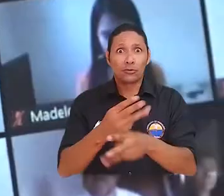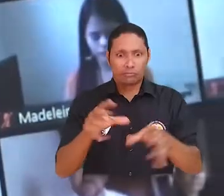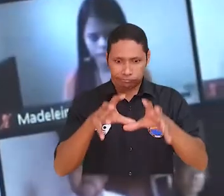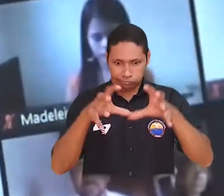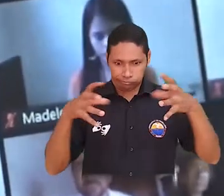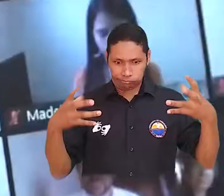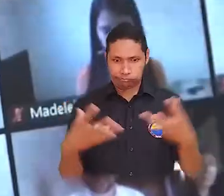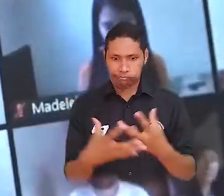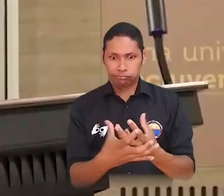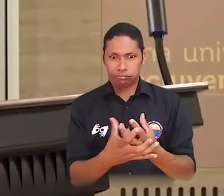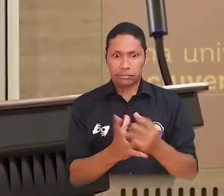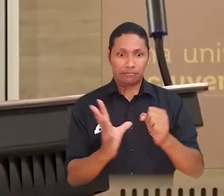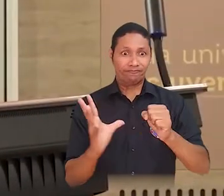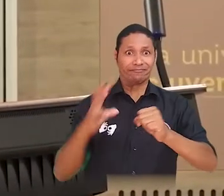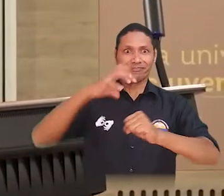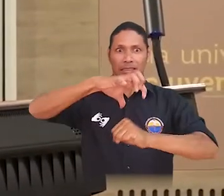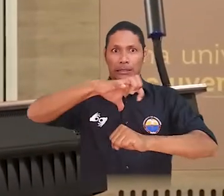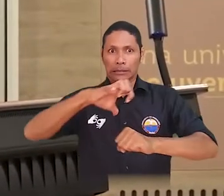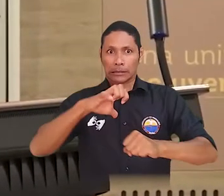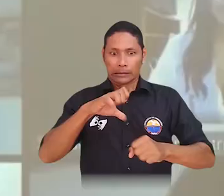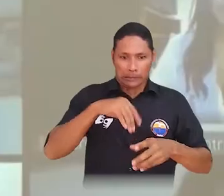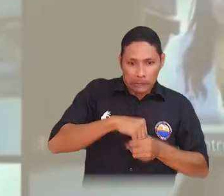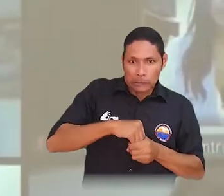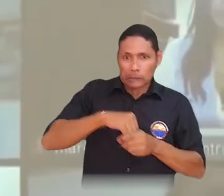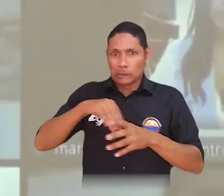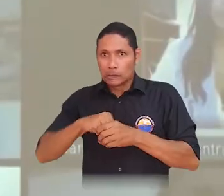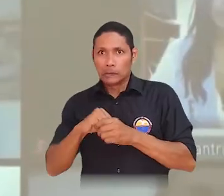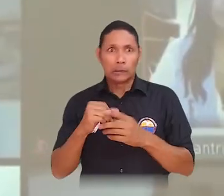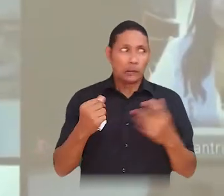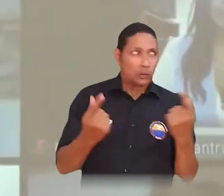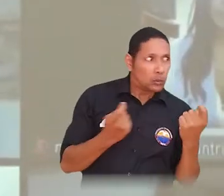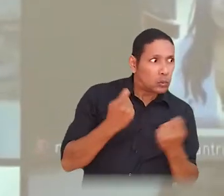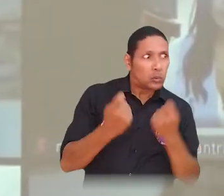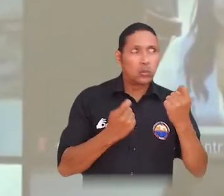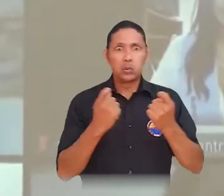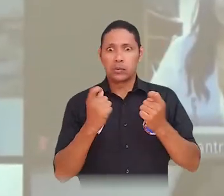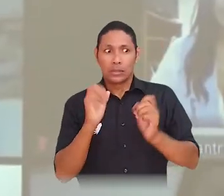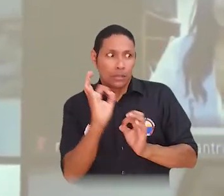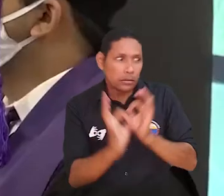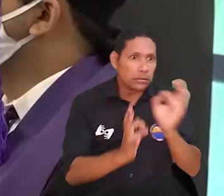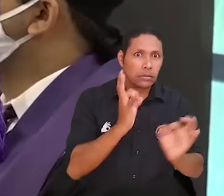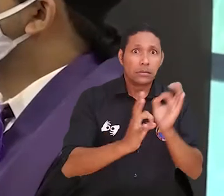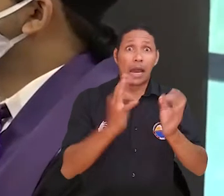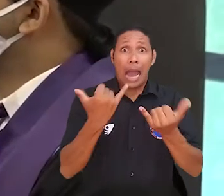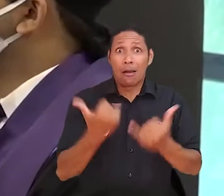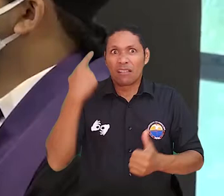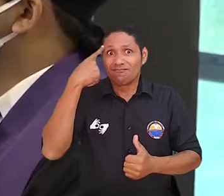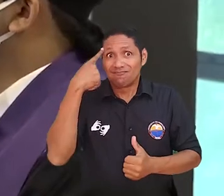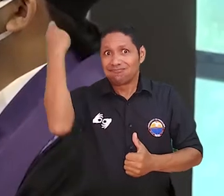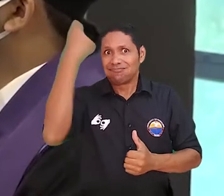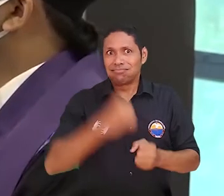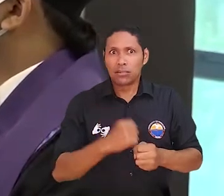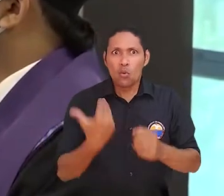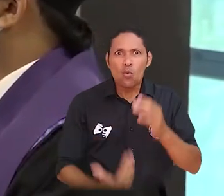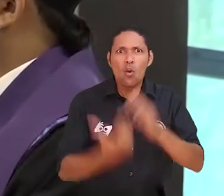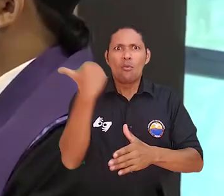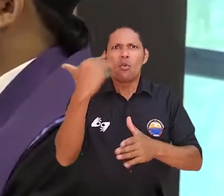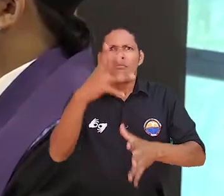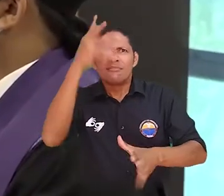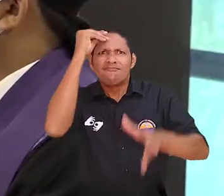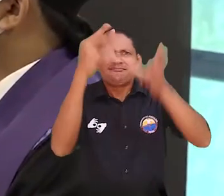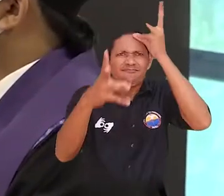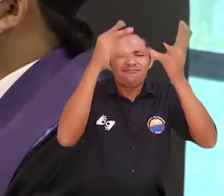en este proceso que venimos viviendo a nivel mundial frente a lo que es la contingencia causada por COVID. Tienen unos grandes